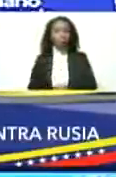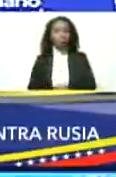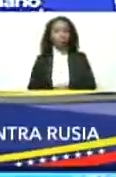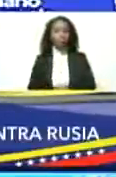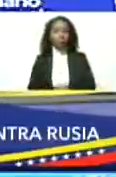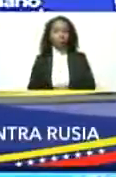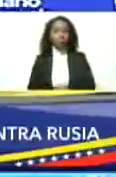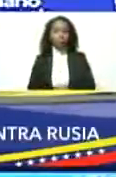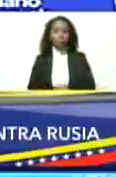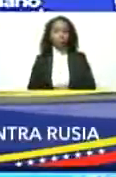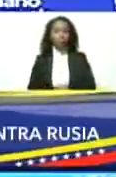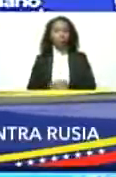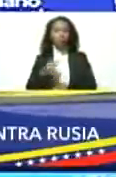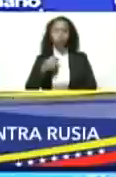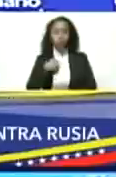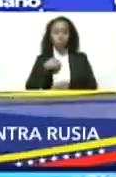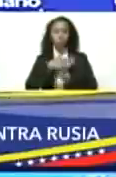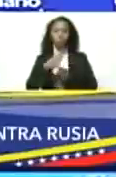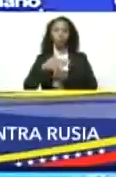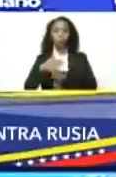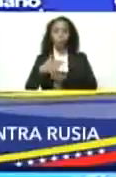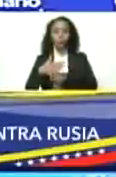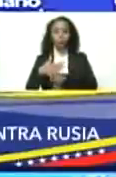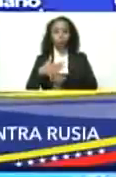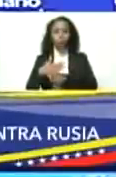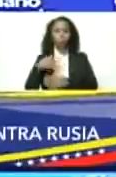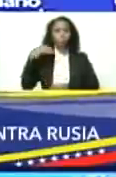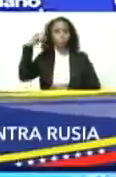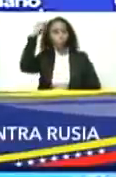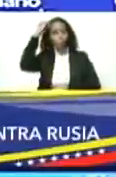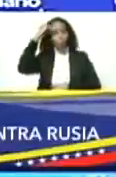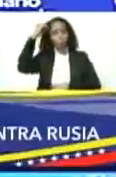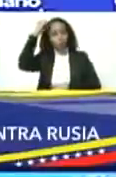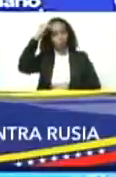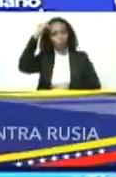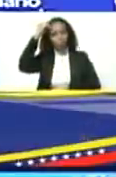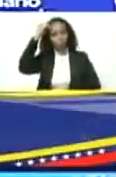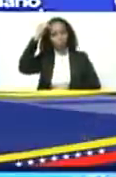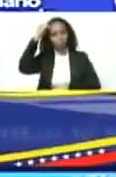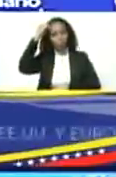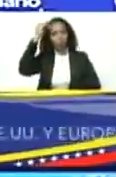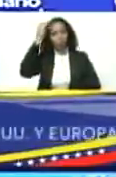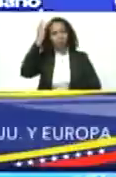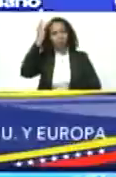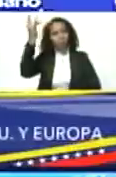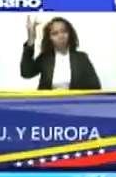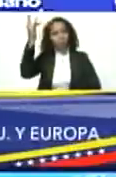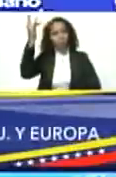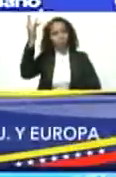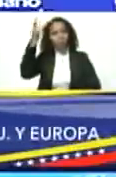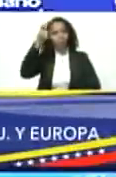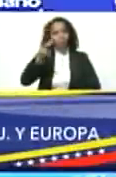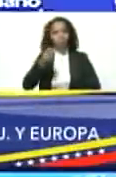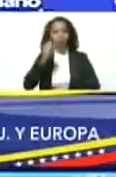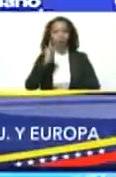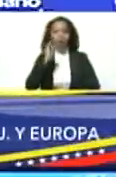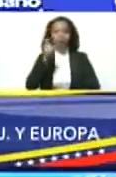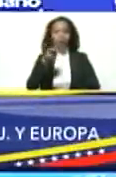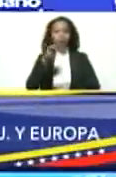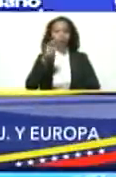Yo comparto el criterio del intelectual Ignacio Ramonet